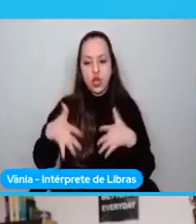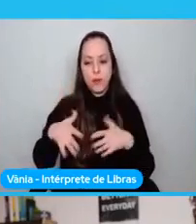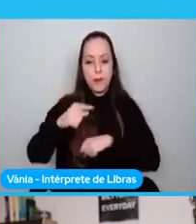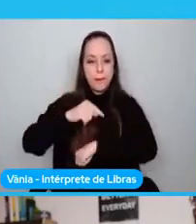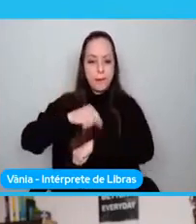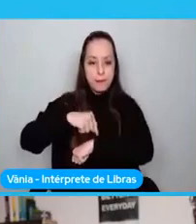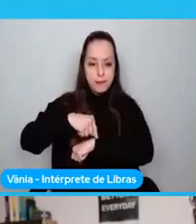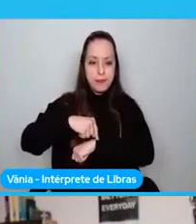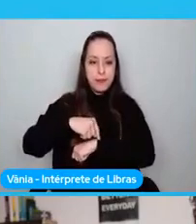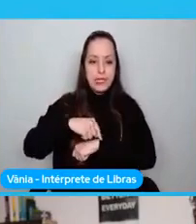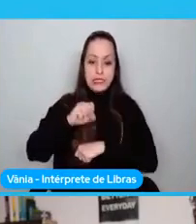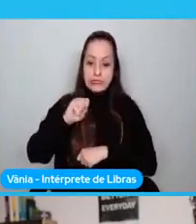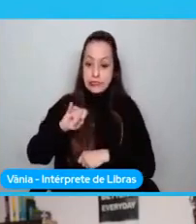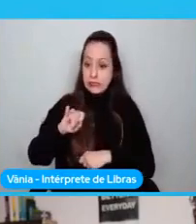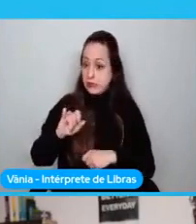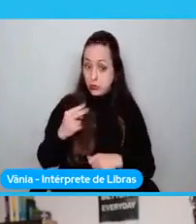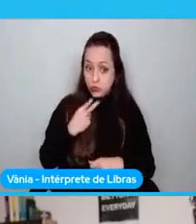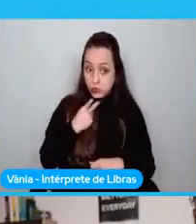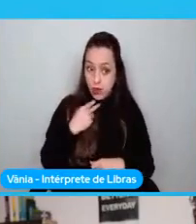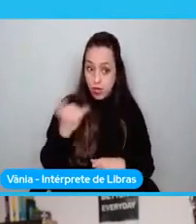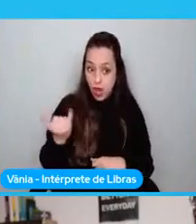de lo contrario, por favor, me lo dicen.